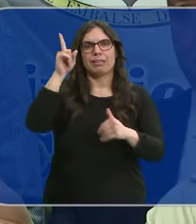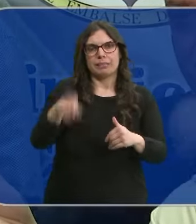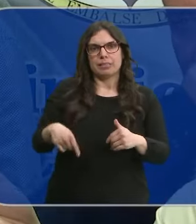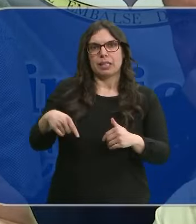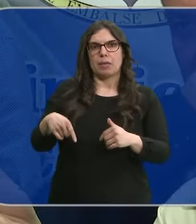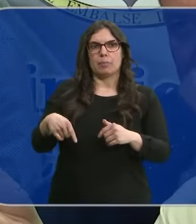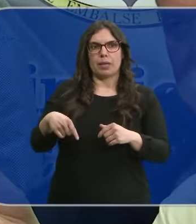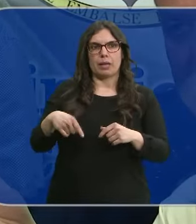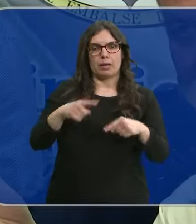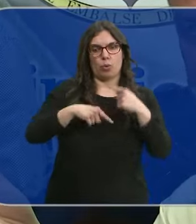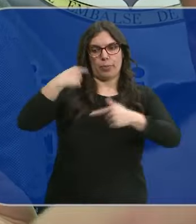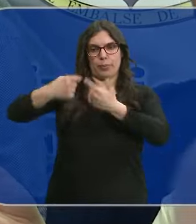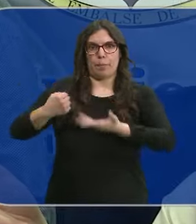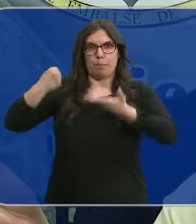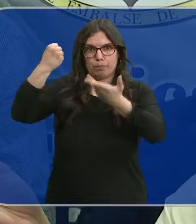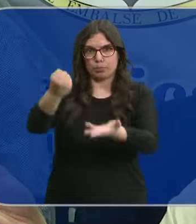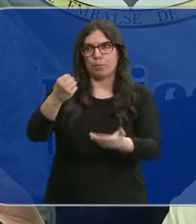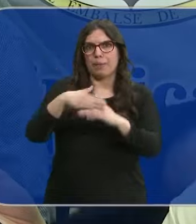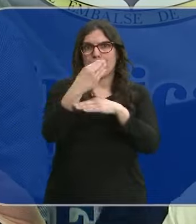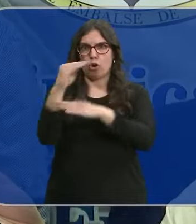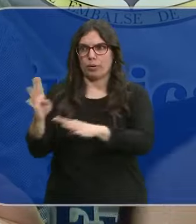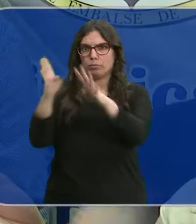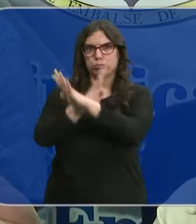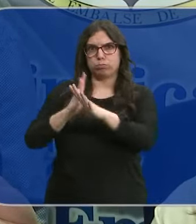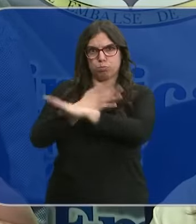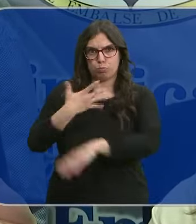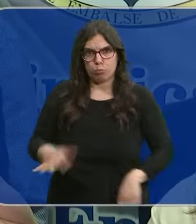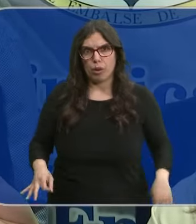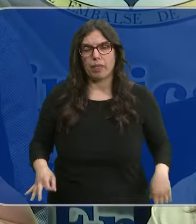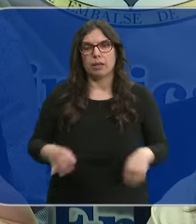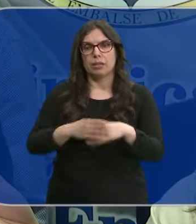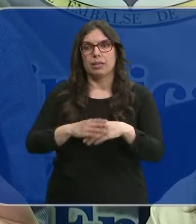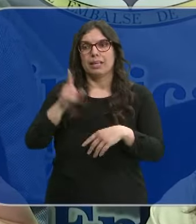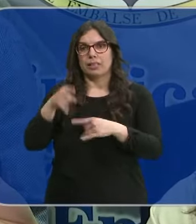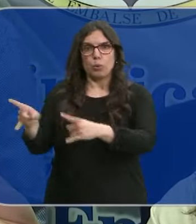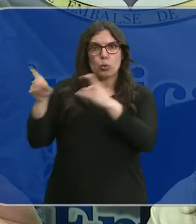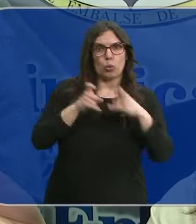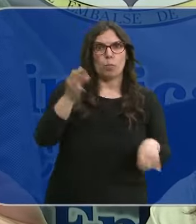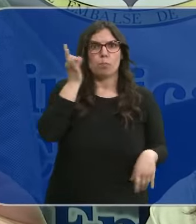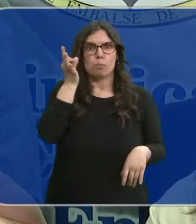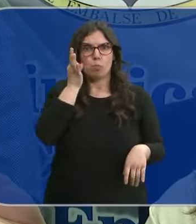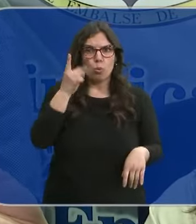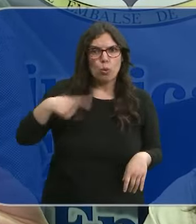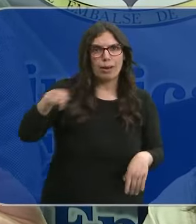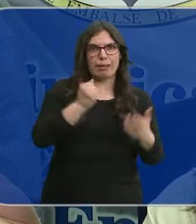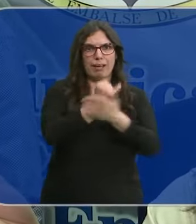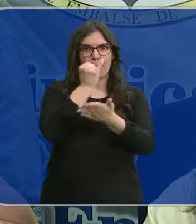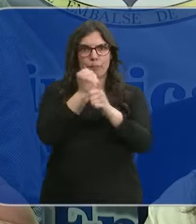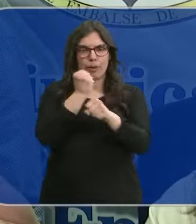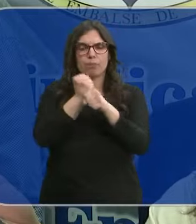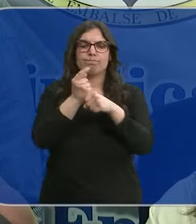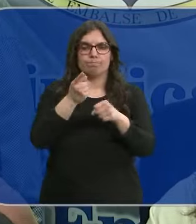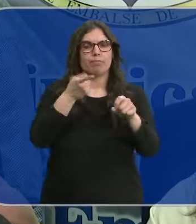transmisión de las explotaciones a las jóvenes generaciones, de la incorporación de la mujer. Todo eso depende también de que sean